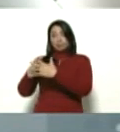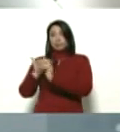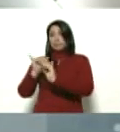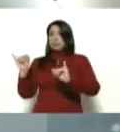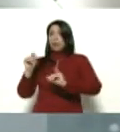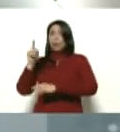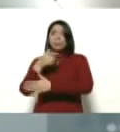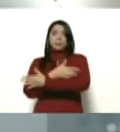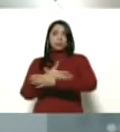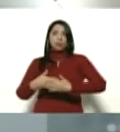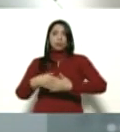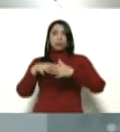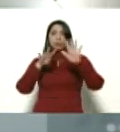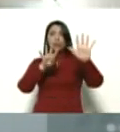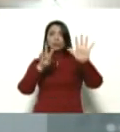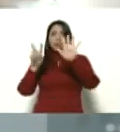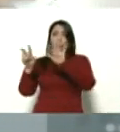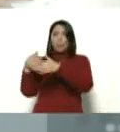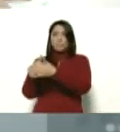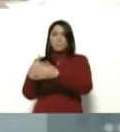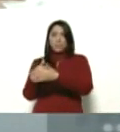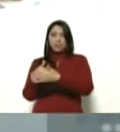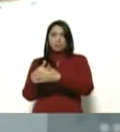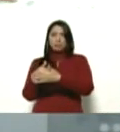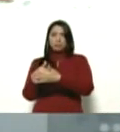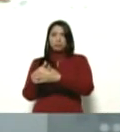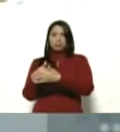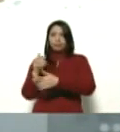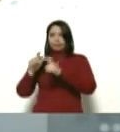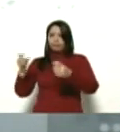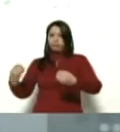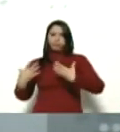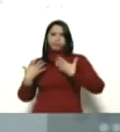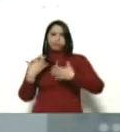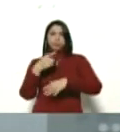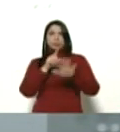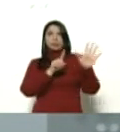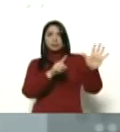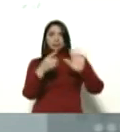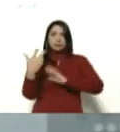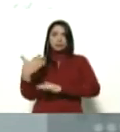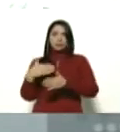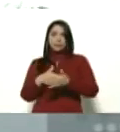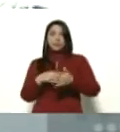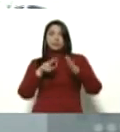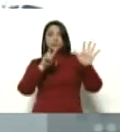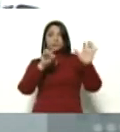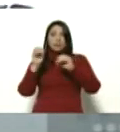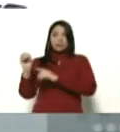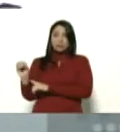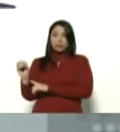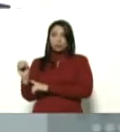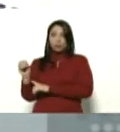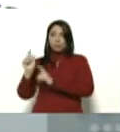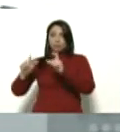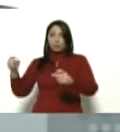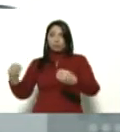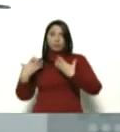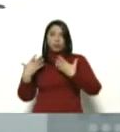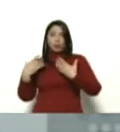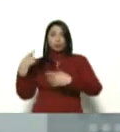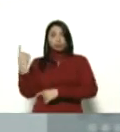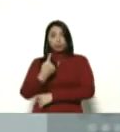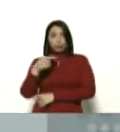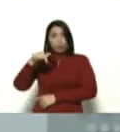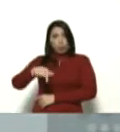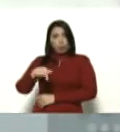millón noventa dos mil casos, 63 mil setecientos sesenta y tres casos. Solo hoy llevan, de acuerdo a esta